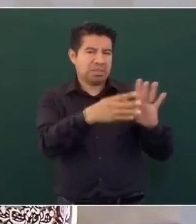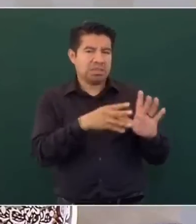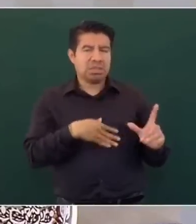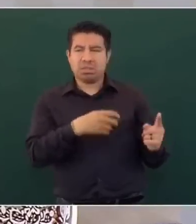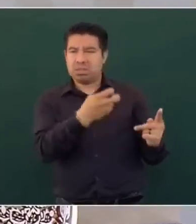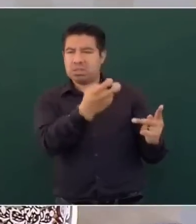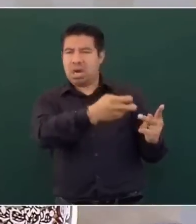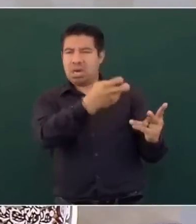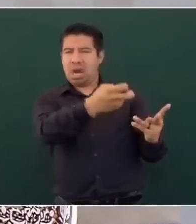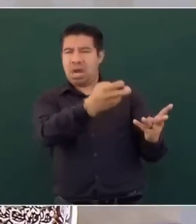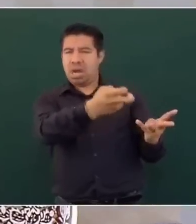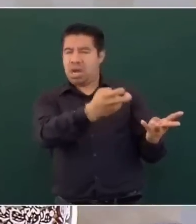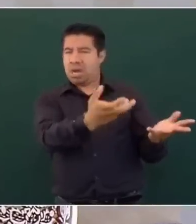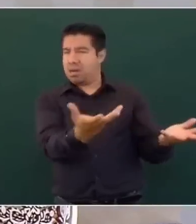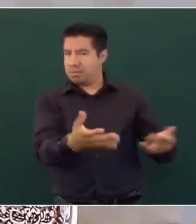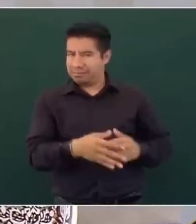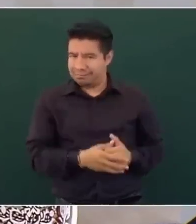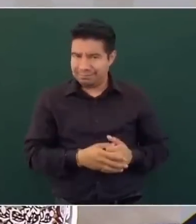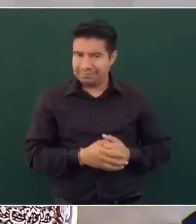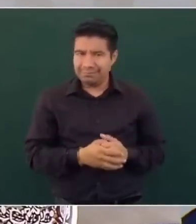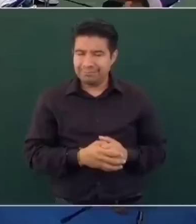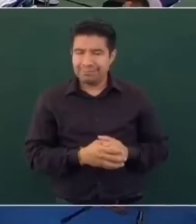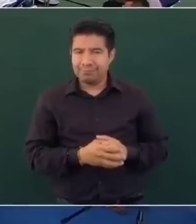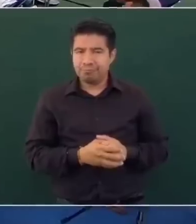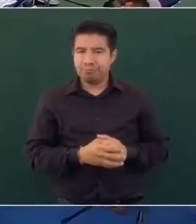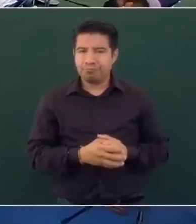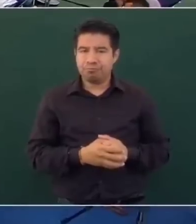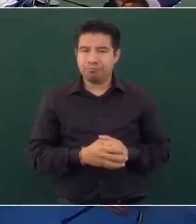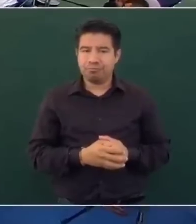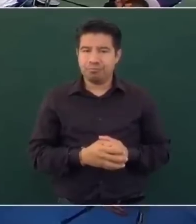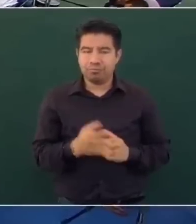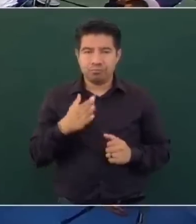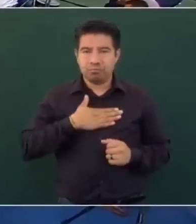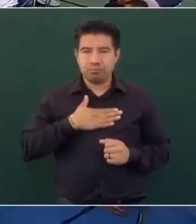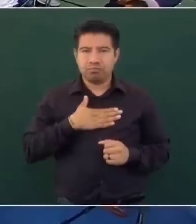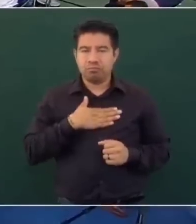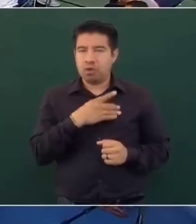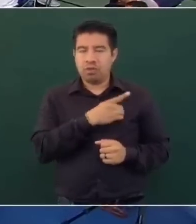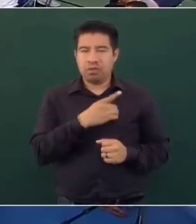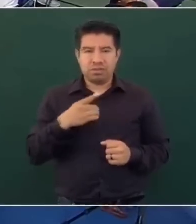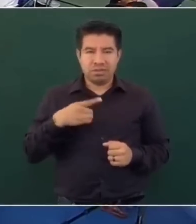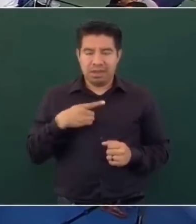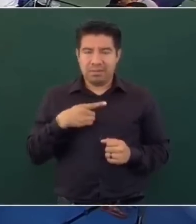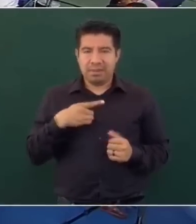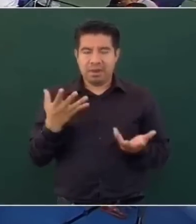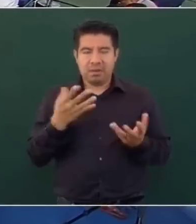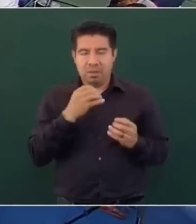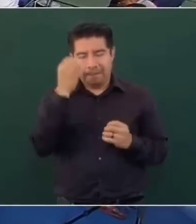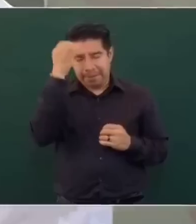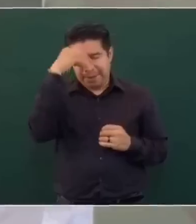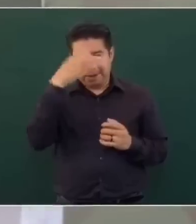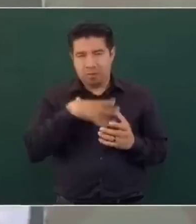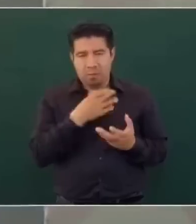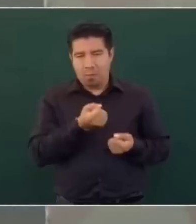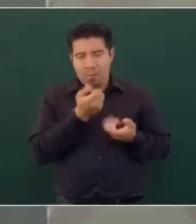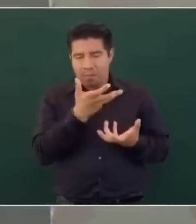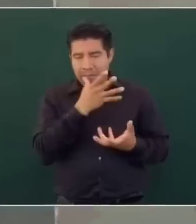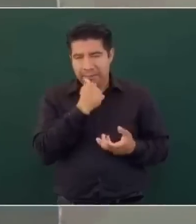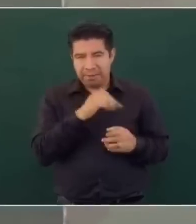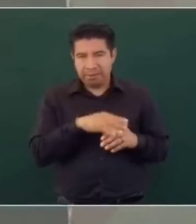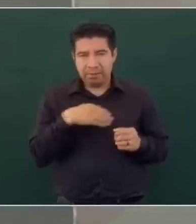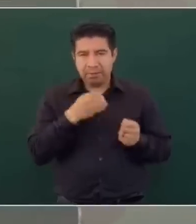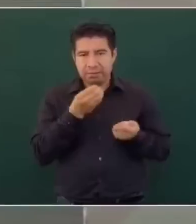Yo no tengo por qué opinar sobre lo que debería ser el Poder